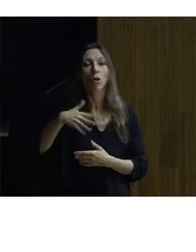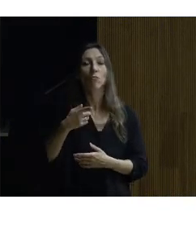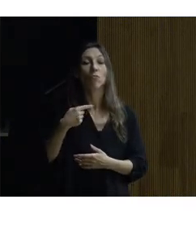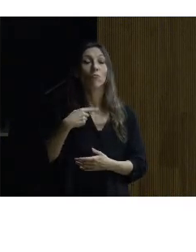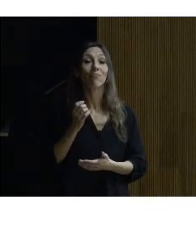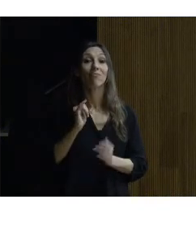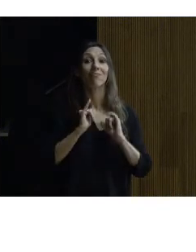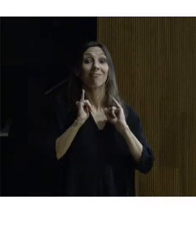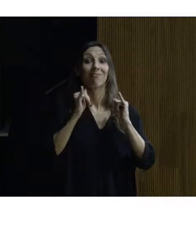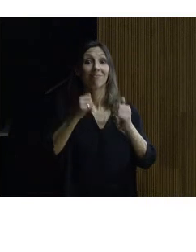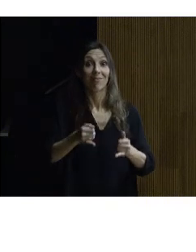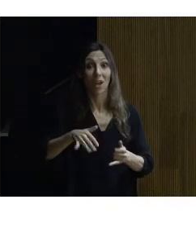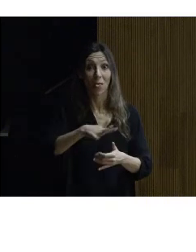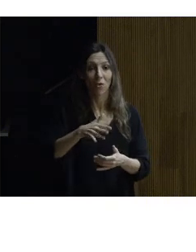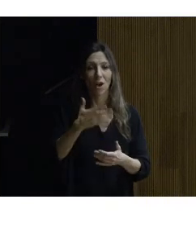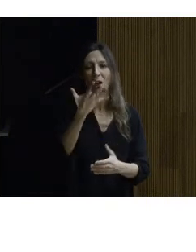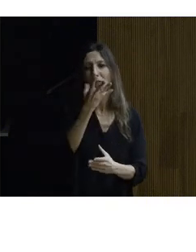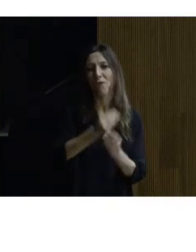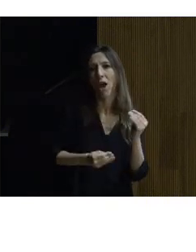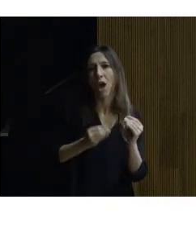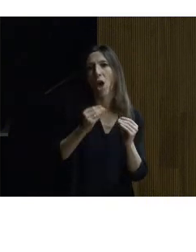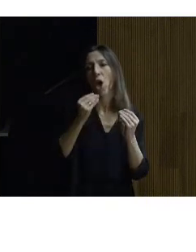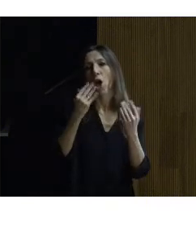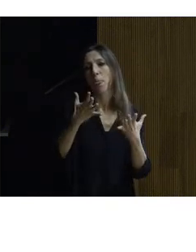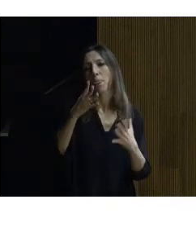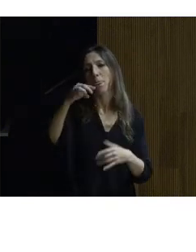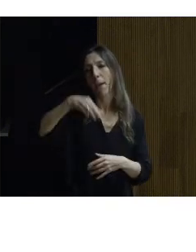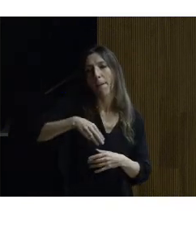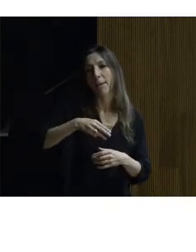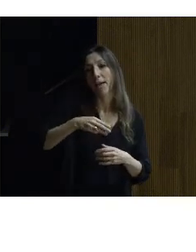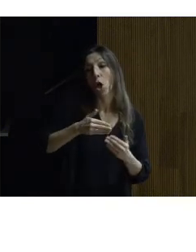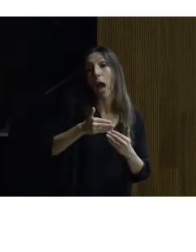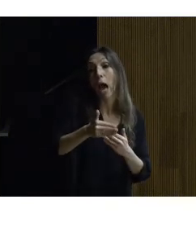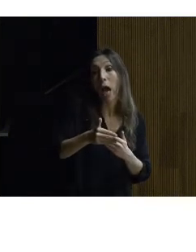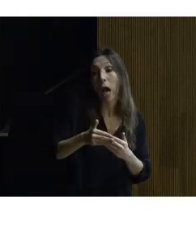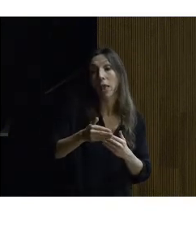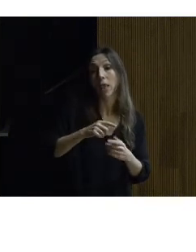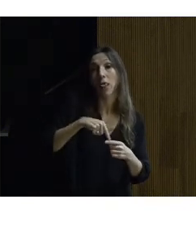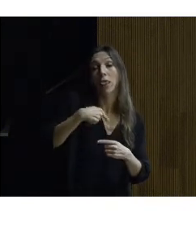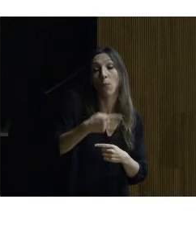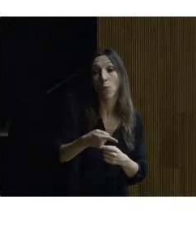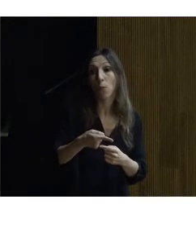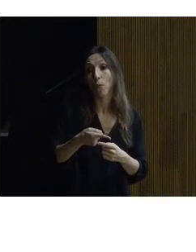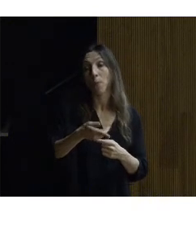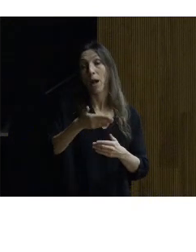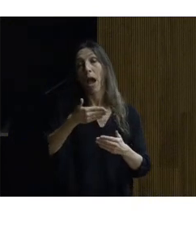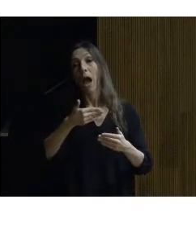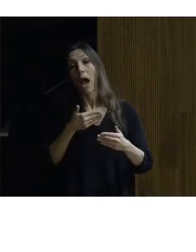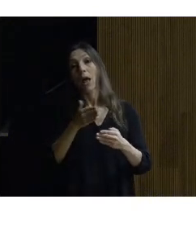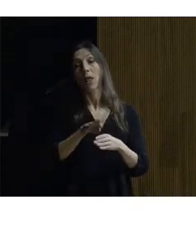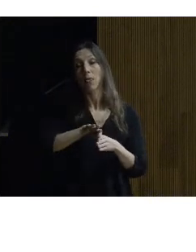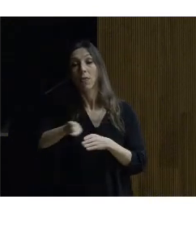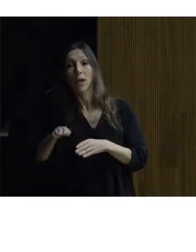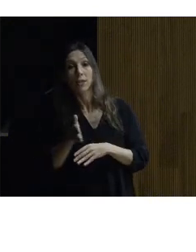no hay error de que pueda estar 10 metros antes 10 metros después más a la izquierda más a la derecha en ese punto es donde lo vas a escuchar y a partir de ahí